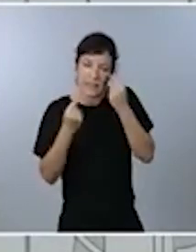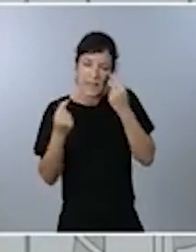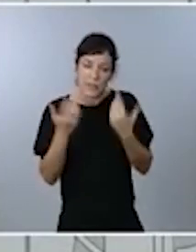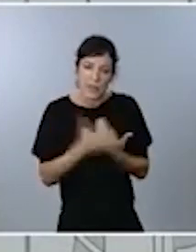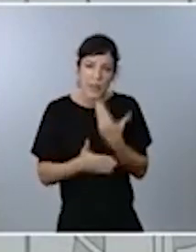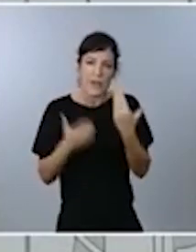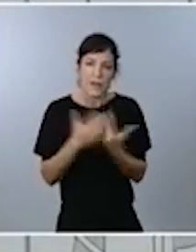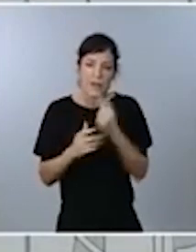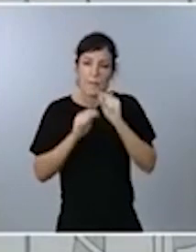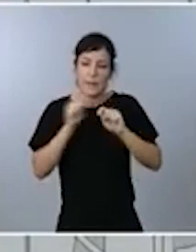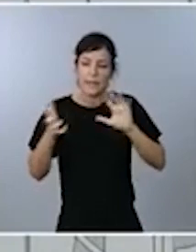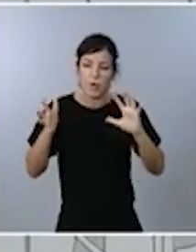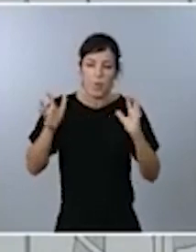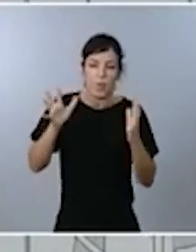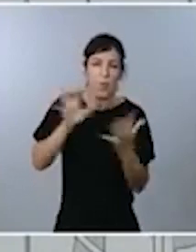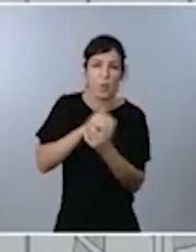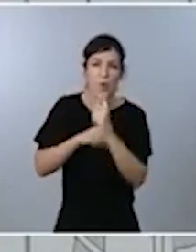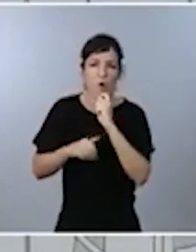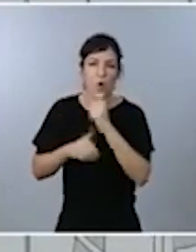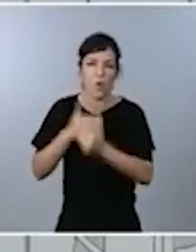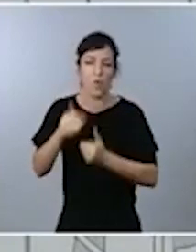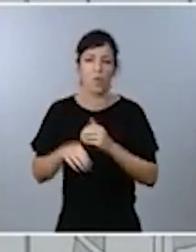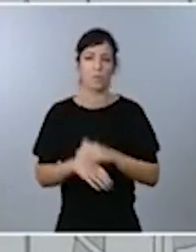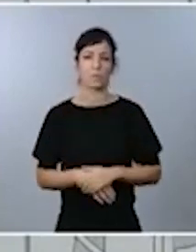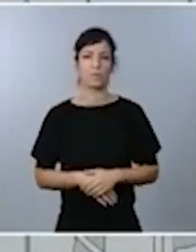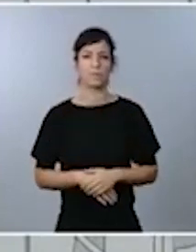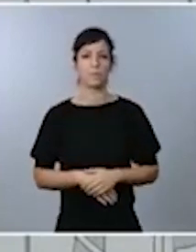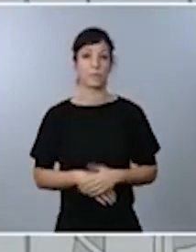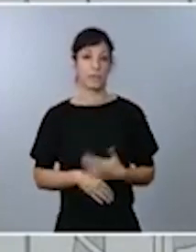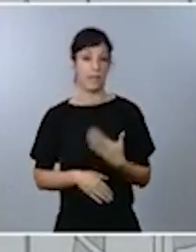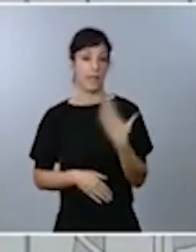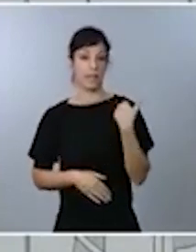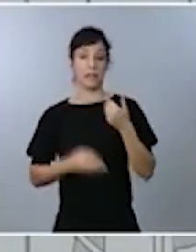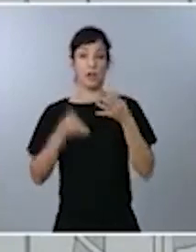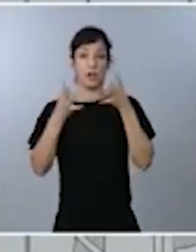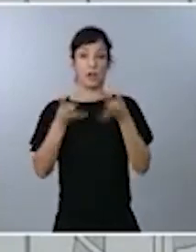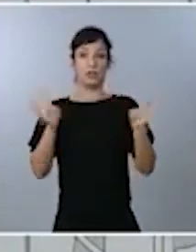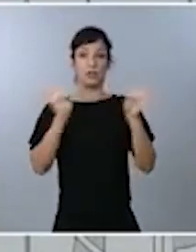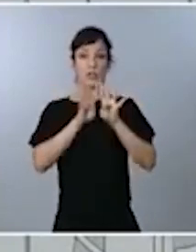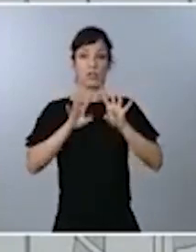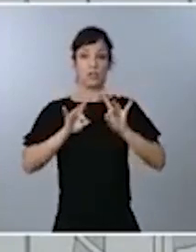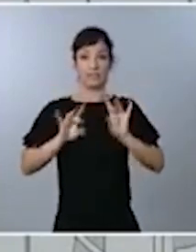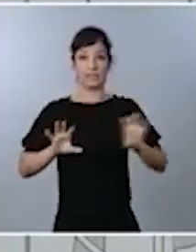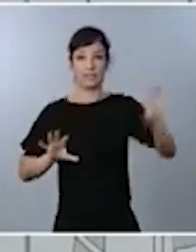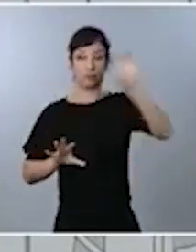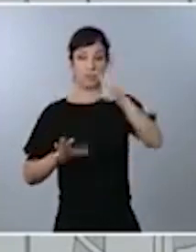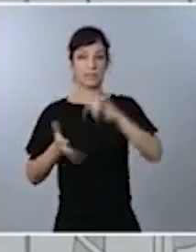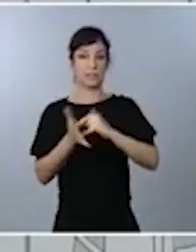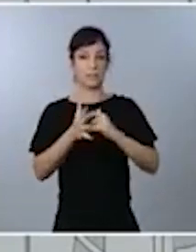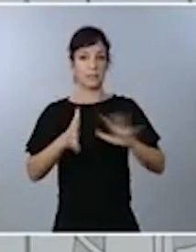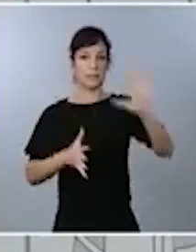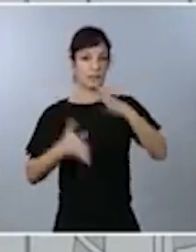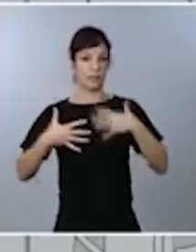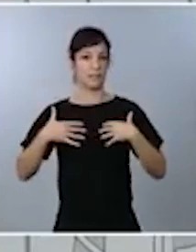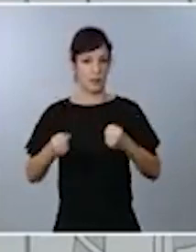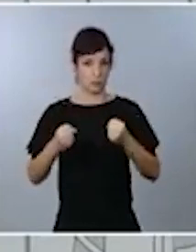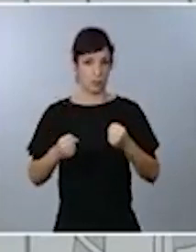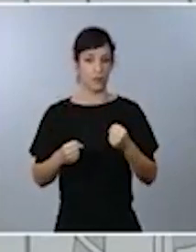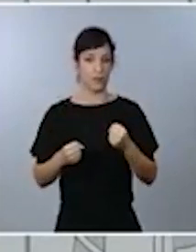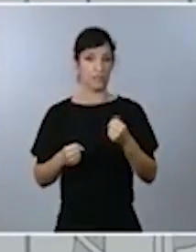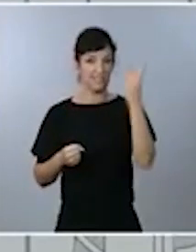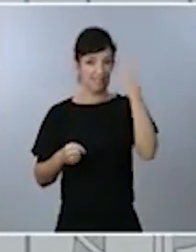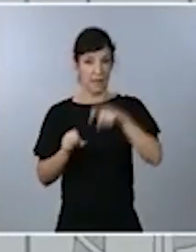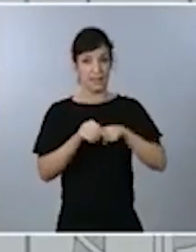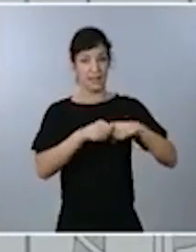pandemia. En la reunión que mantuvo ayer el Consejo Interterritorial del Sistema Nacional de Salud, que como saben ustedes, reúne al Ministerio de